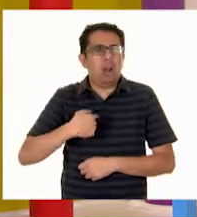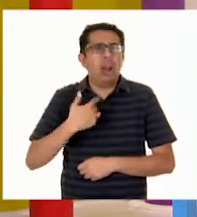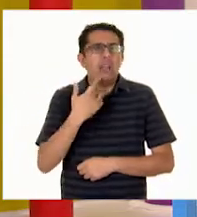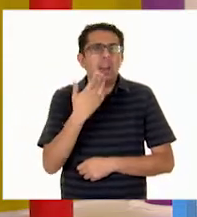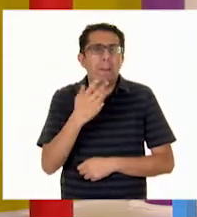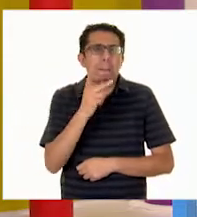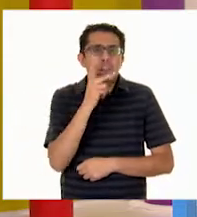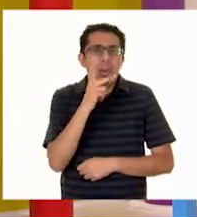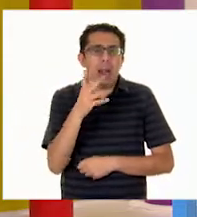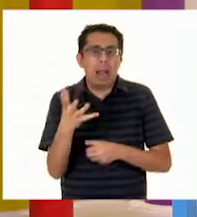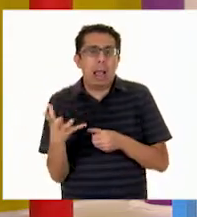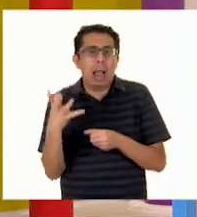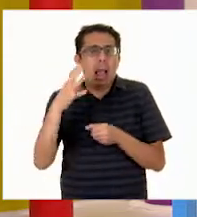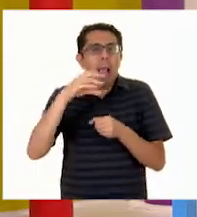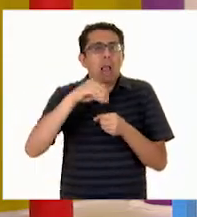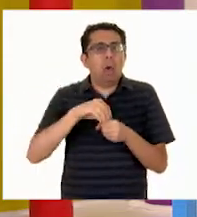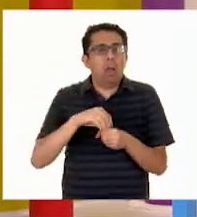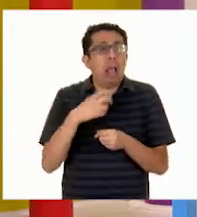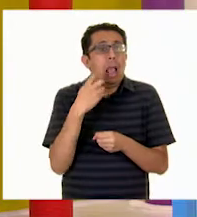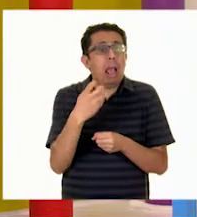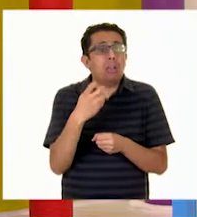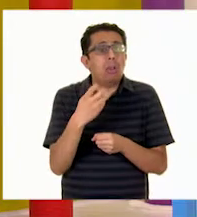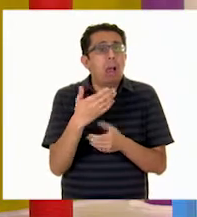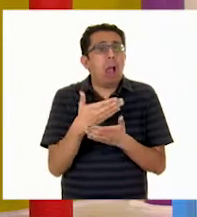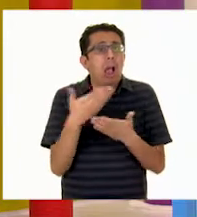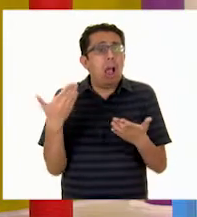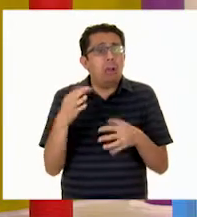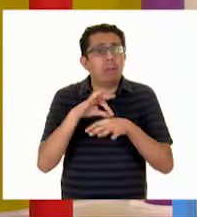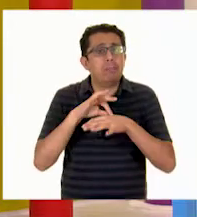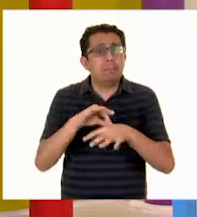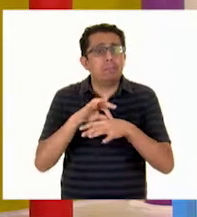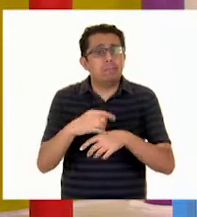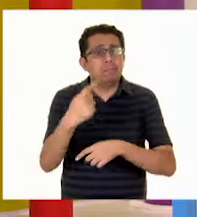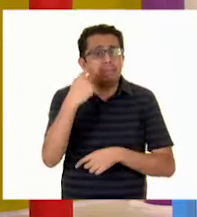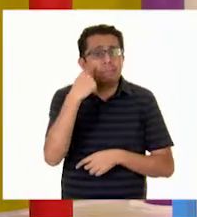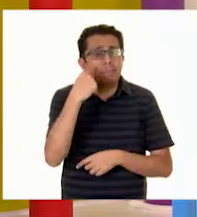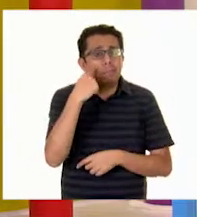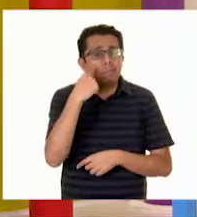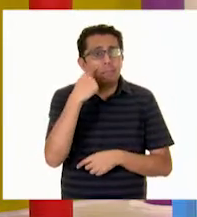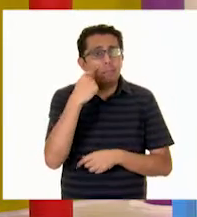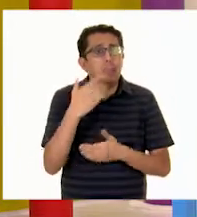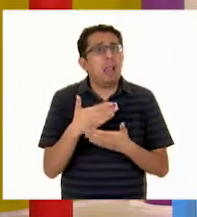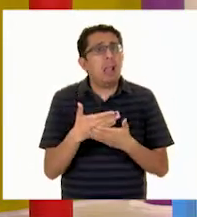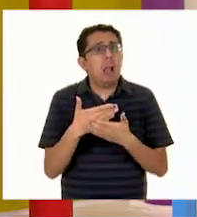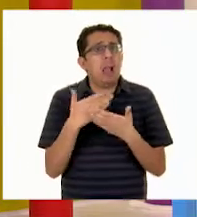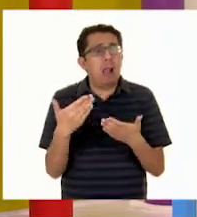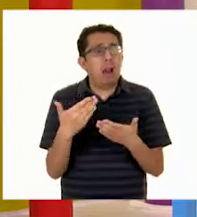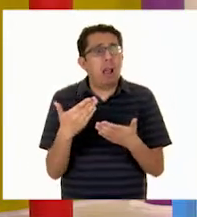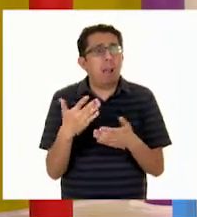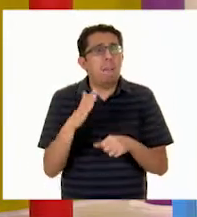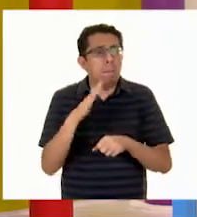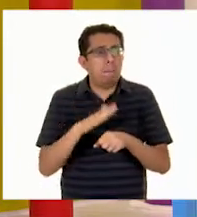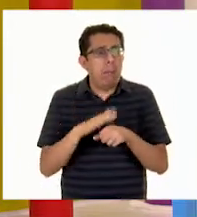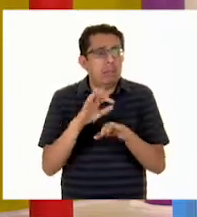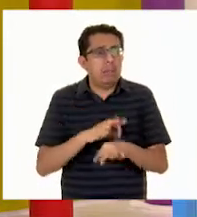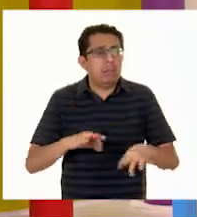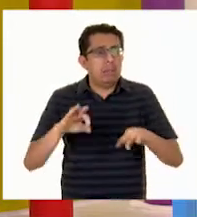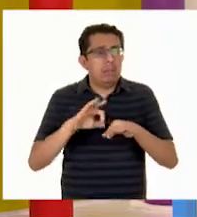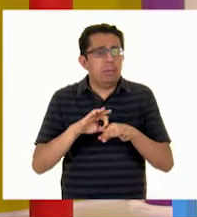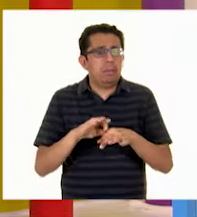incluyente, porque esa es nuestra realidad hoy en día, niñas y niños. Además, cada vez lo profundizamos mucho más.